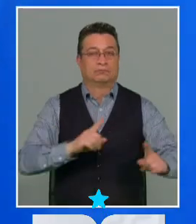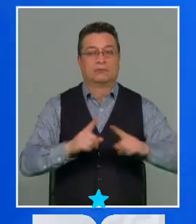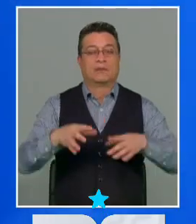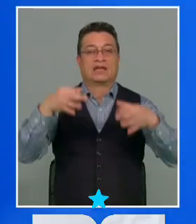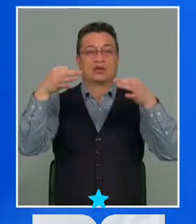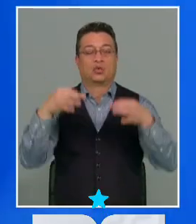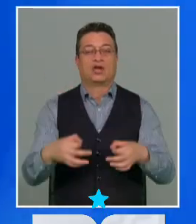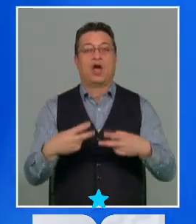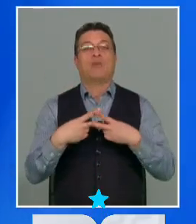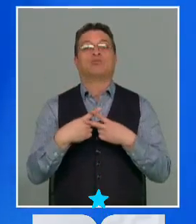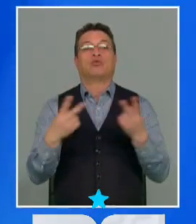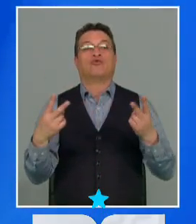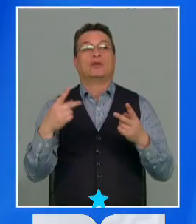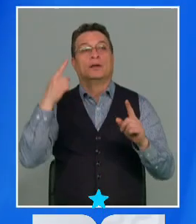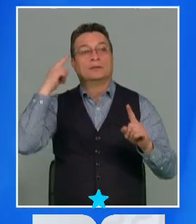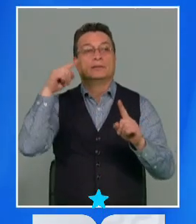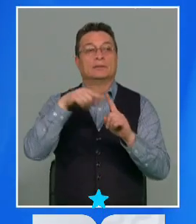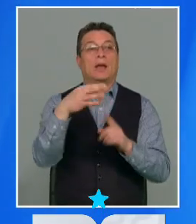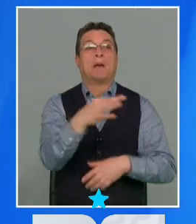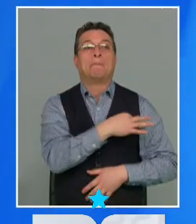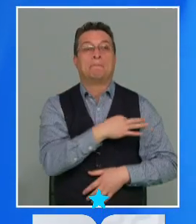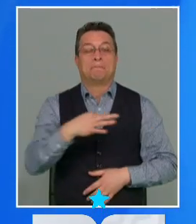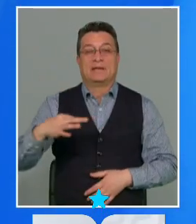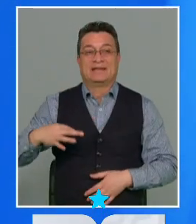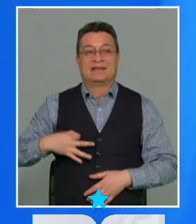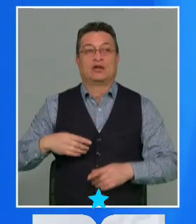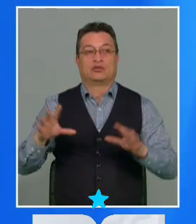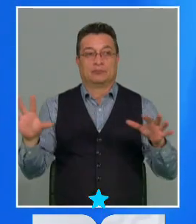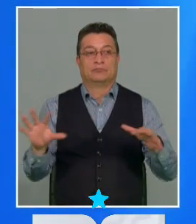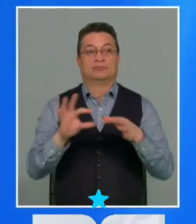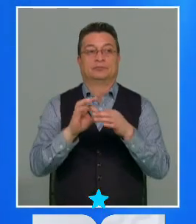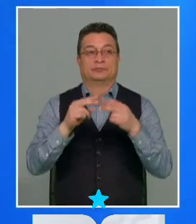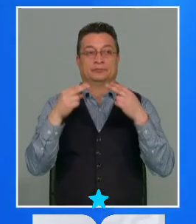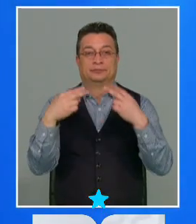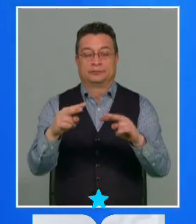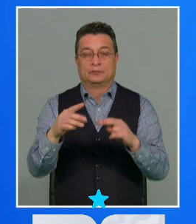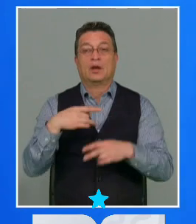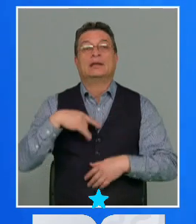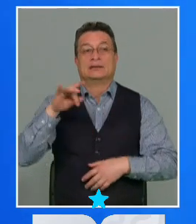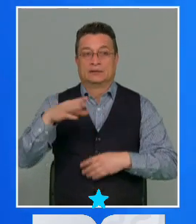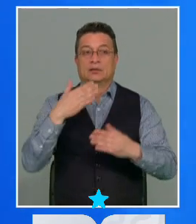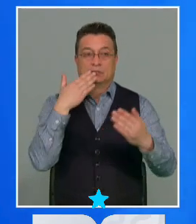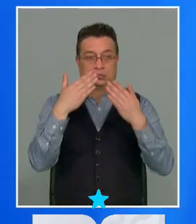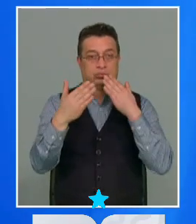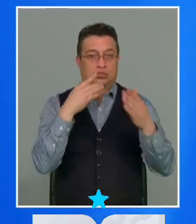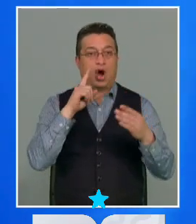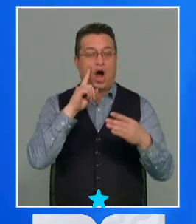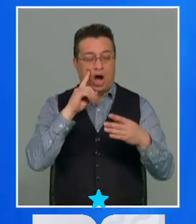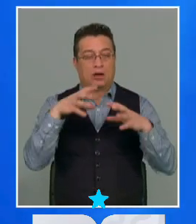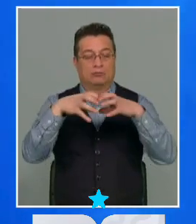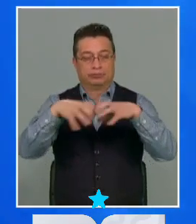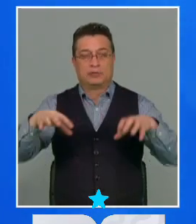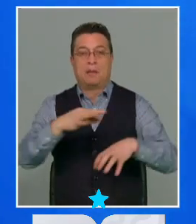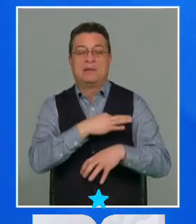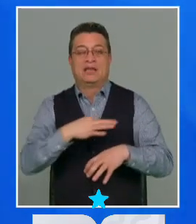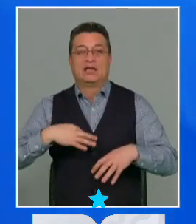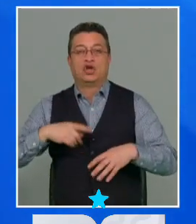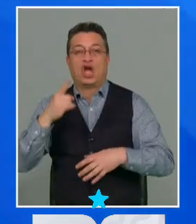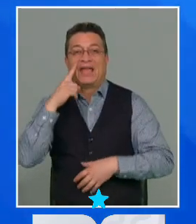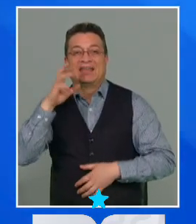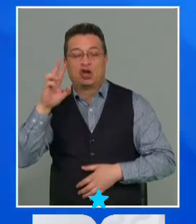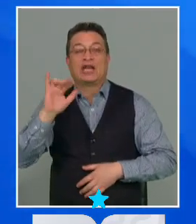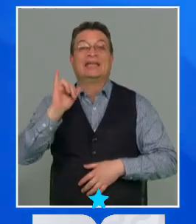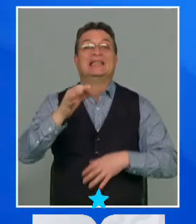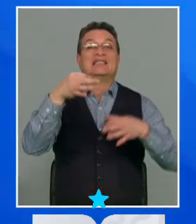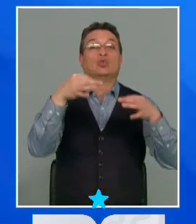la seguridad pública a través del Ministerio correspondiente. Sabemos que también hay una discusión con respecto a dividir el Ministerio de Interior y Seguridad Pública, pero